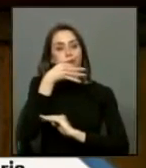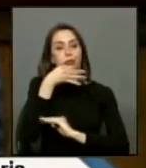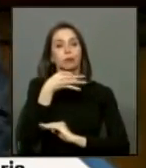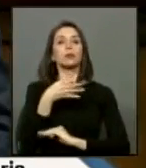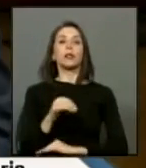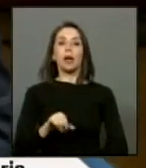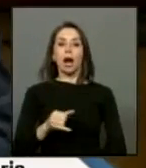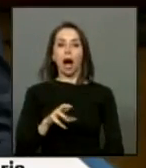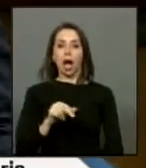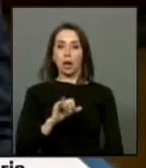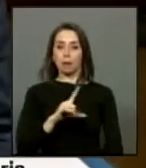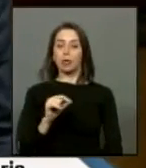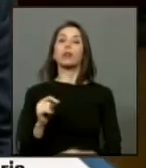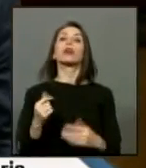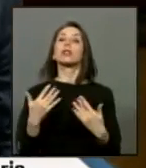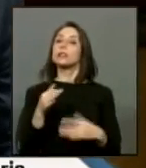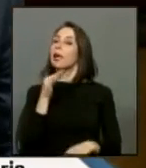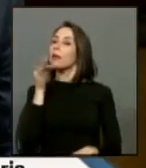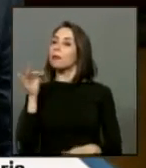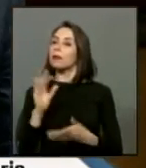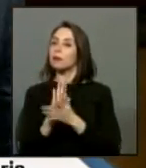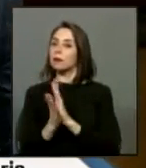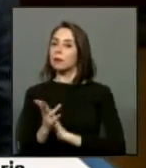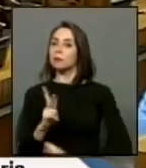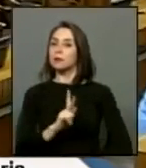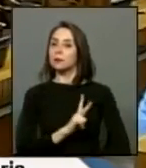he dicho señor Presidente